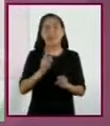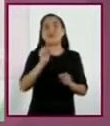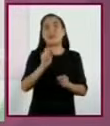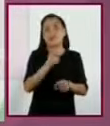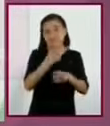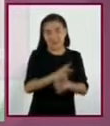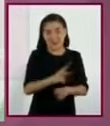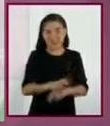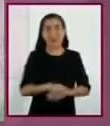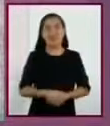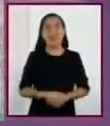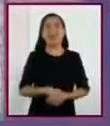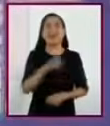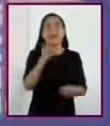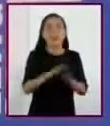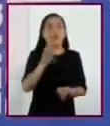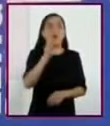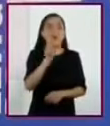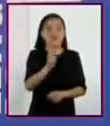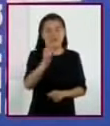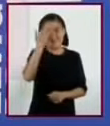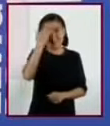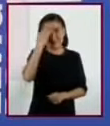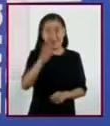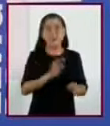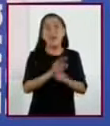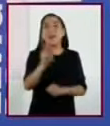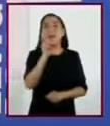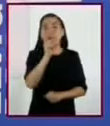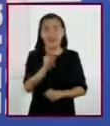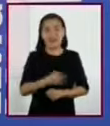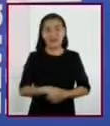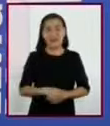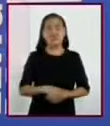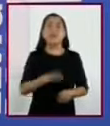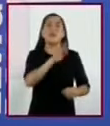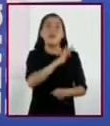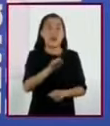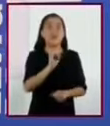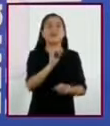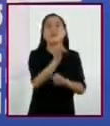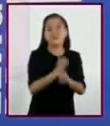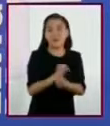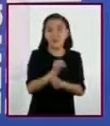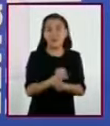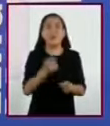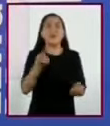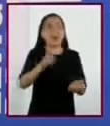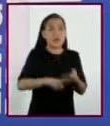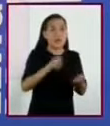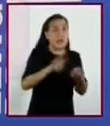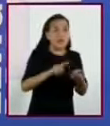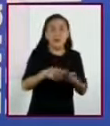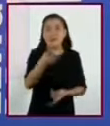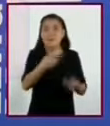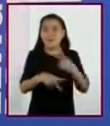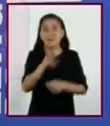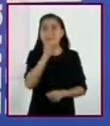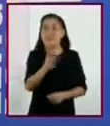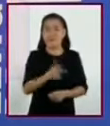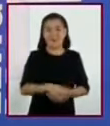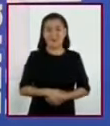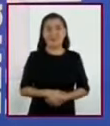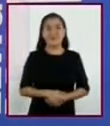estrategias, podemos conocer el significado de las palabras. Podríamos investigar su etimología, es decir,